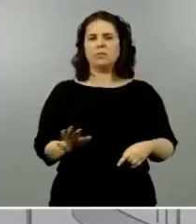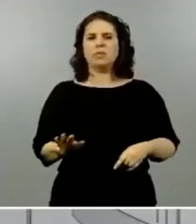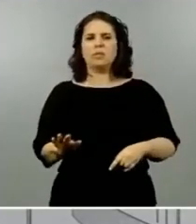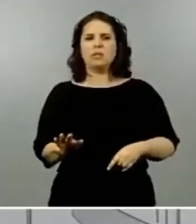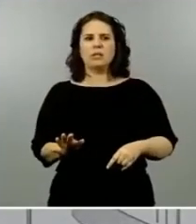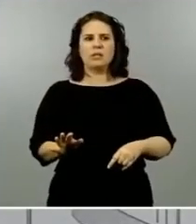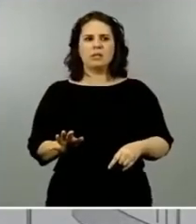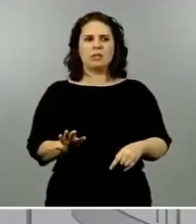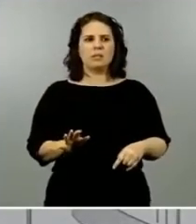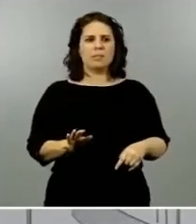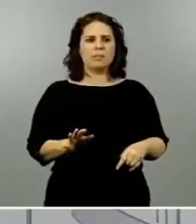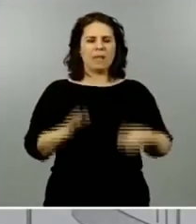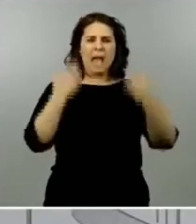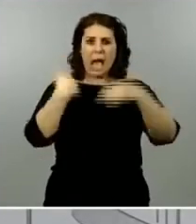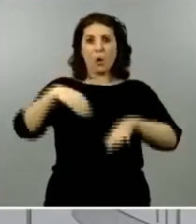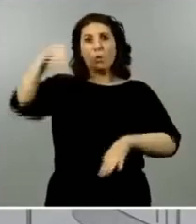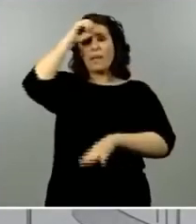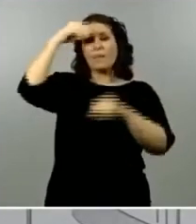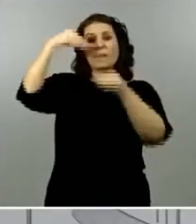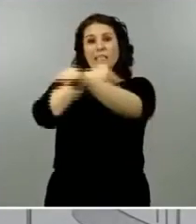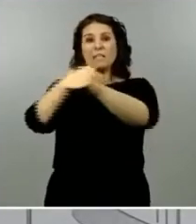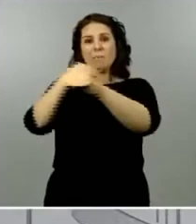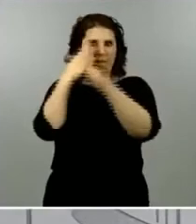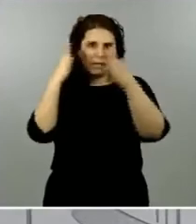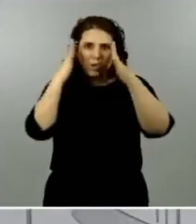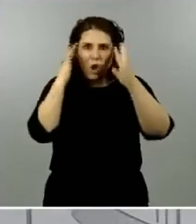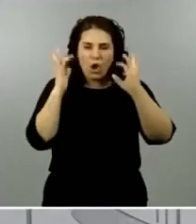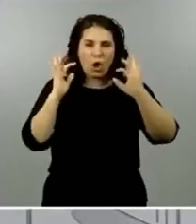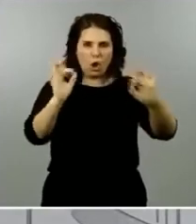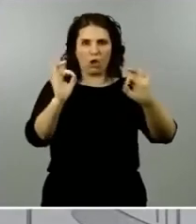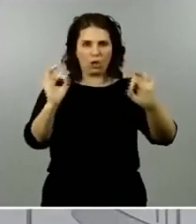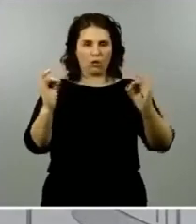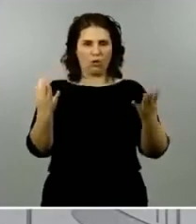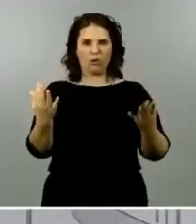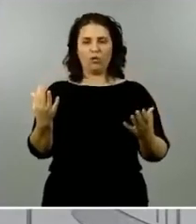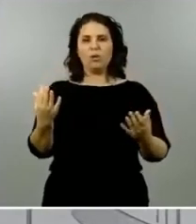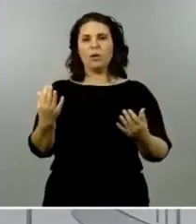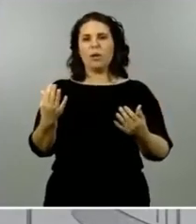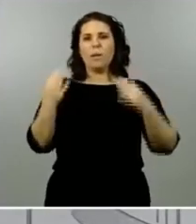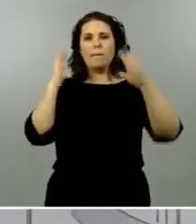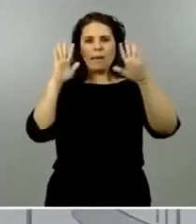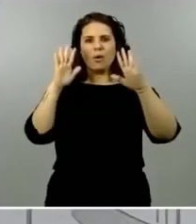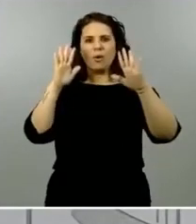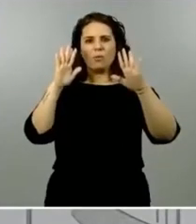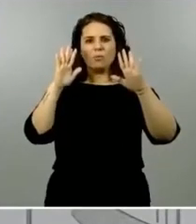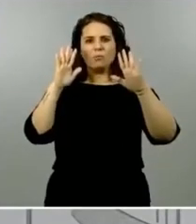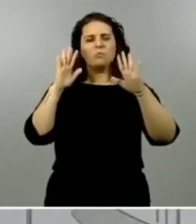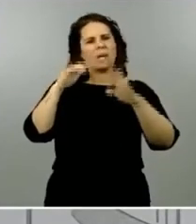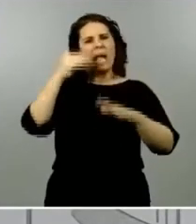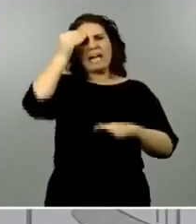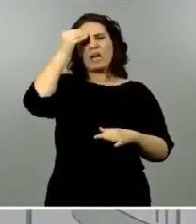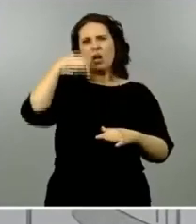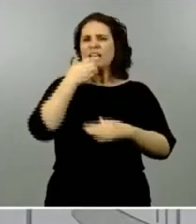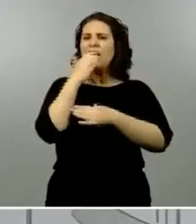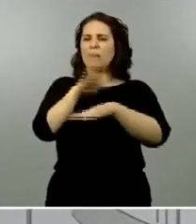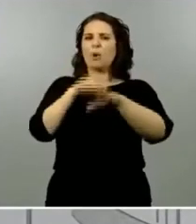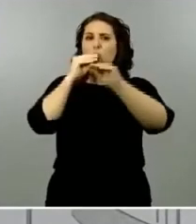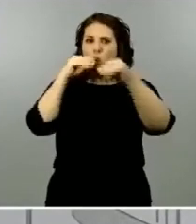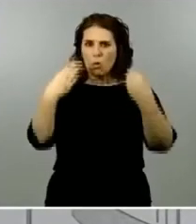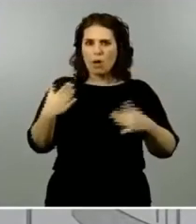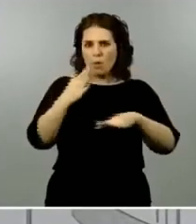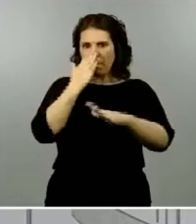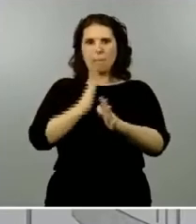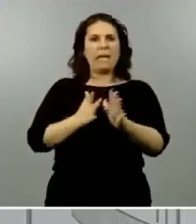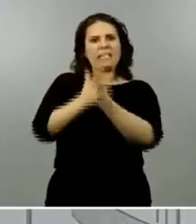discrepancias que son evidentes con algunos territorios pues creo que ha venido para quedarse y creo que es un buen ejemplo de responsabilidad política de